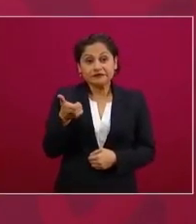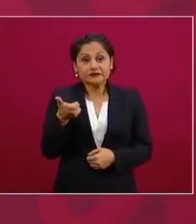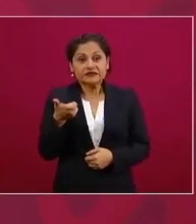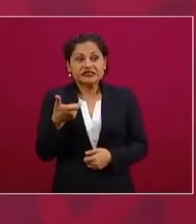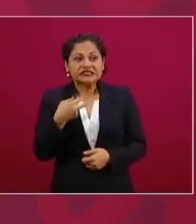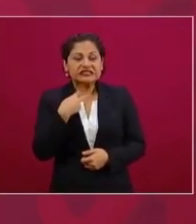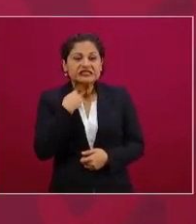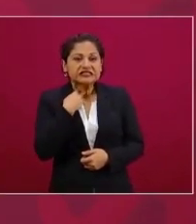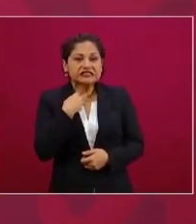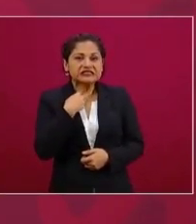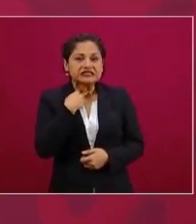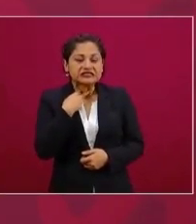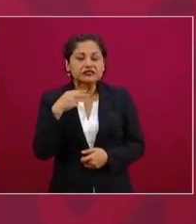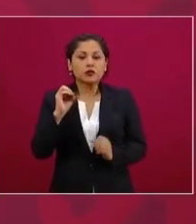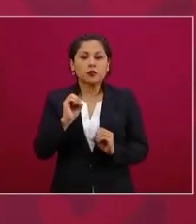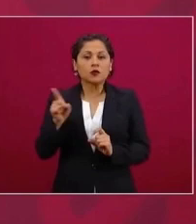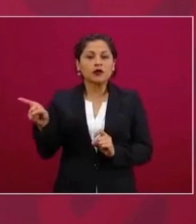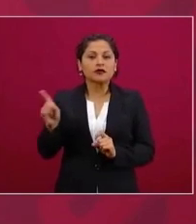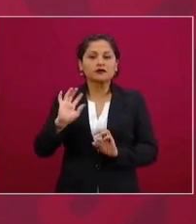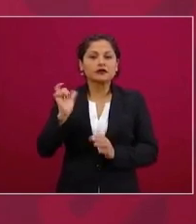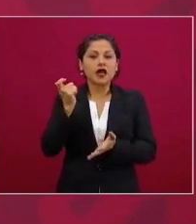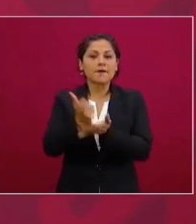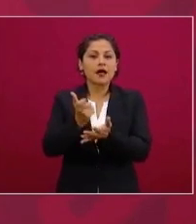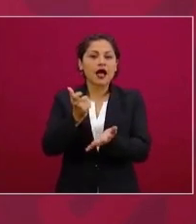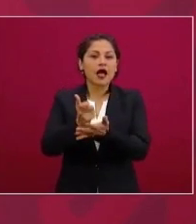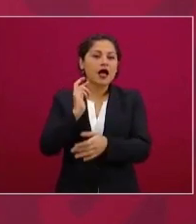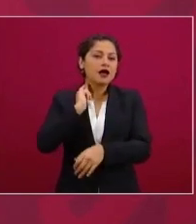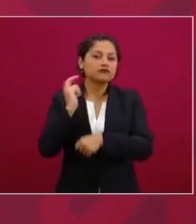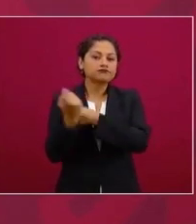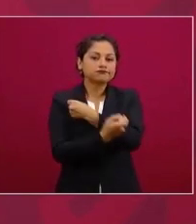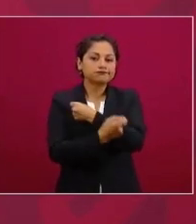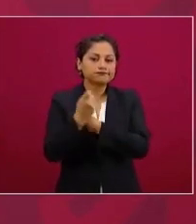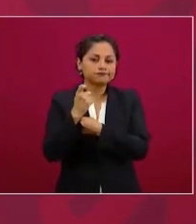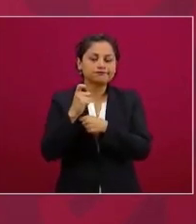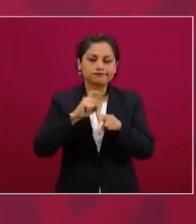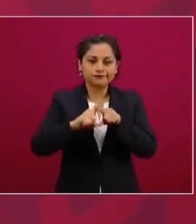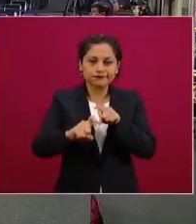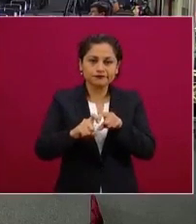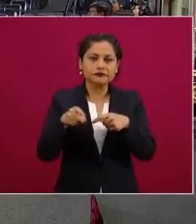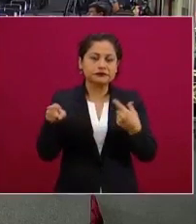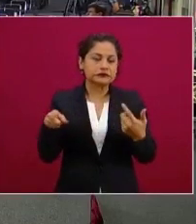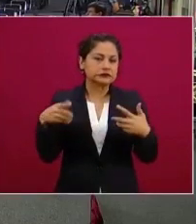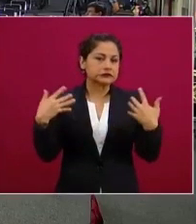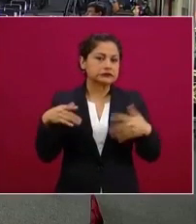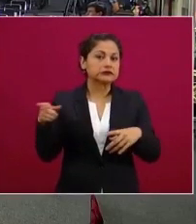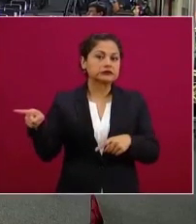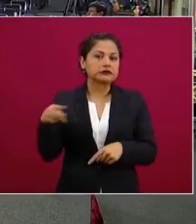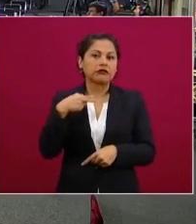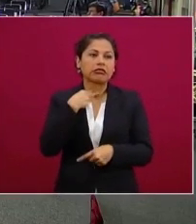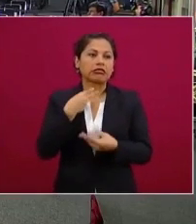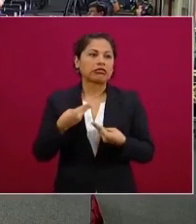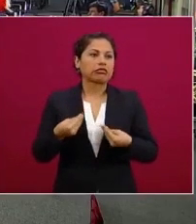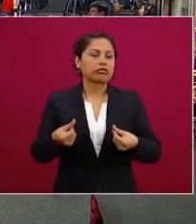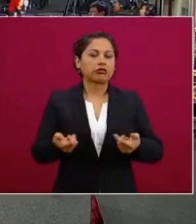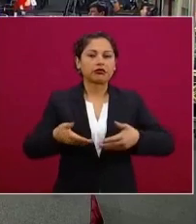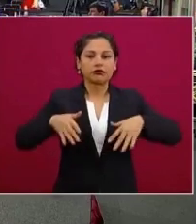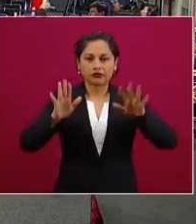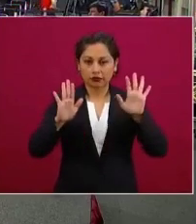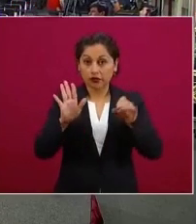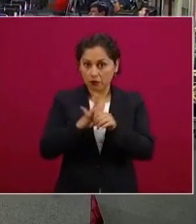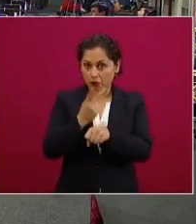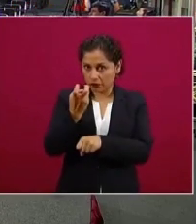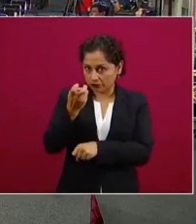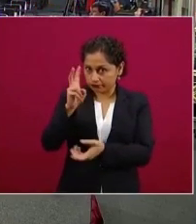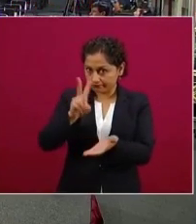Mencionó a Pedro Miguel, mencionó a este cuate de sala de prensa que es colofista y priista y que luego se hizo